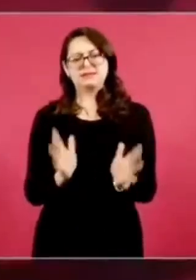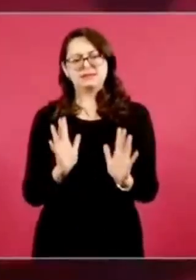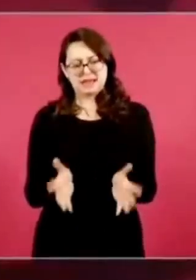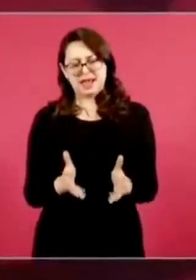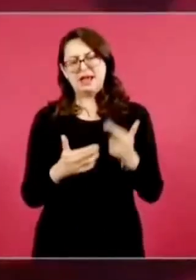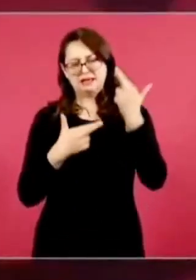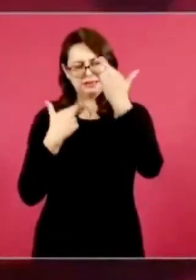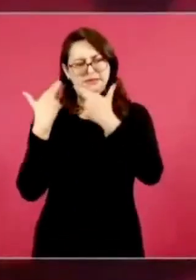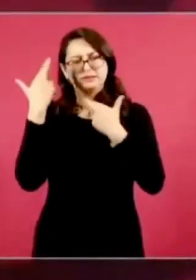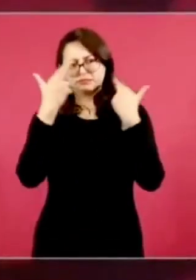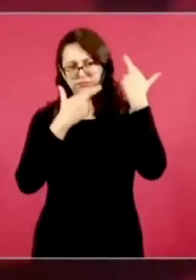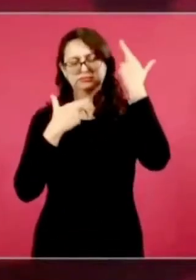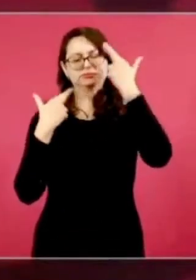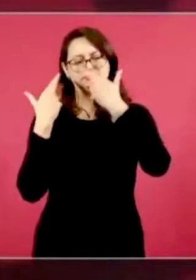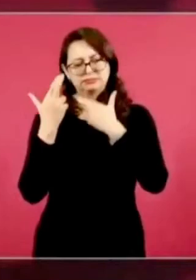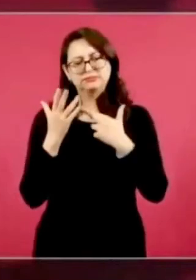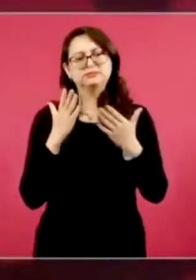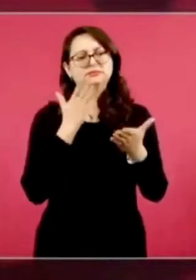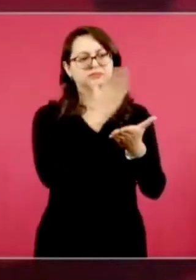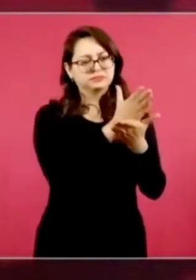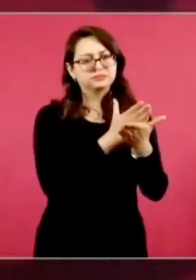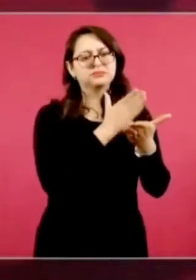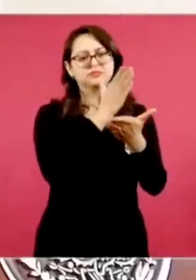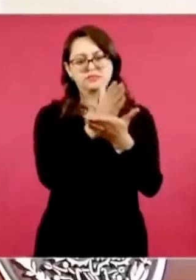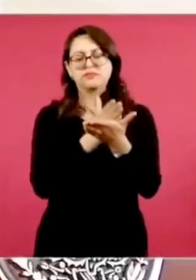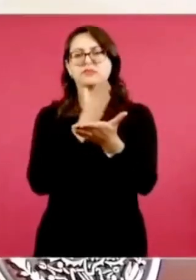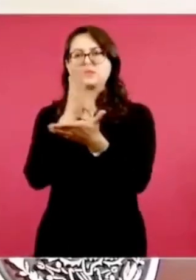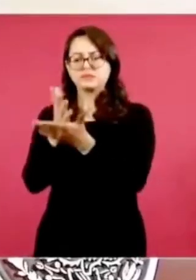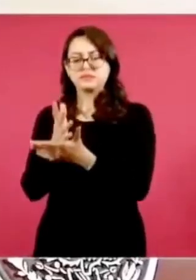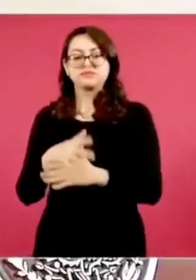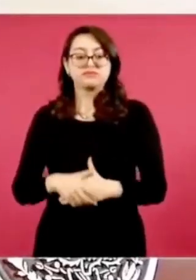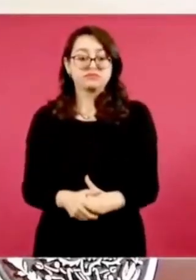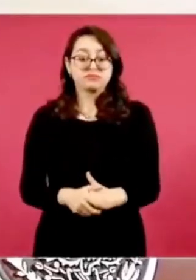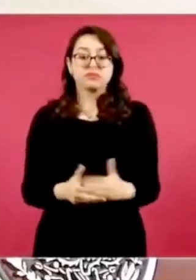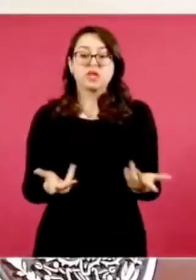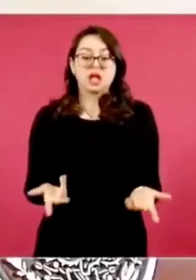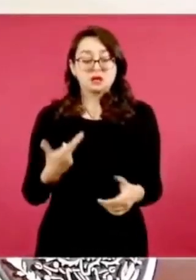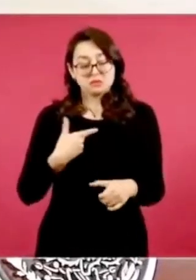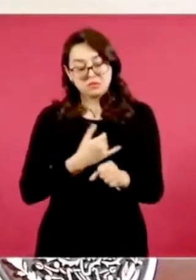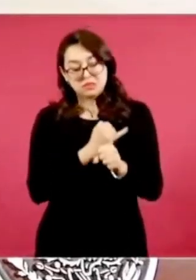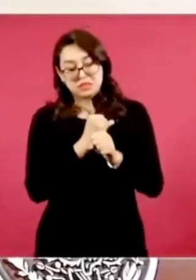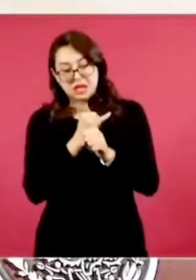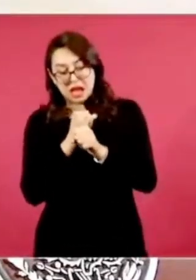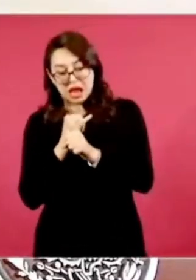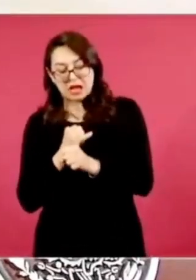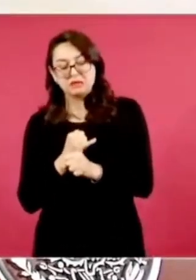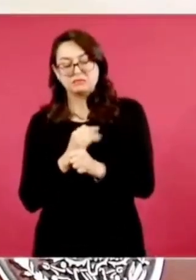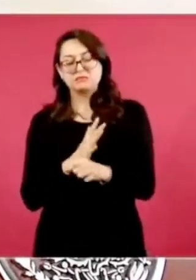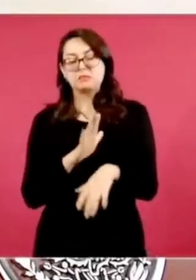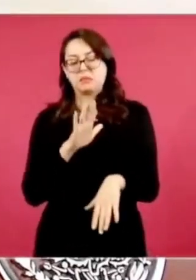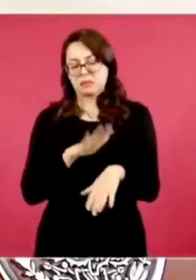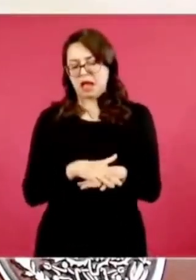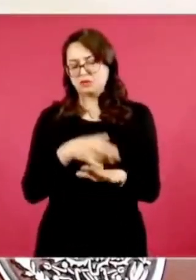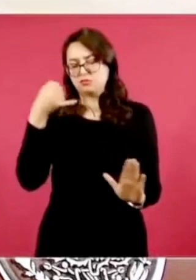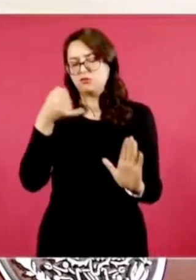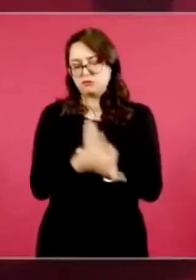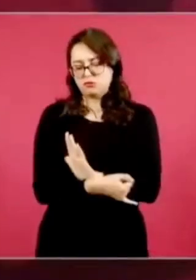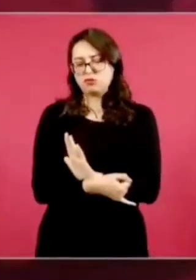casos. Y cuando tengamos algo más específico,